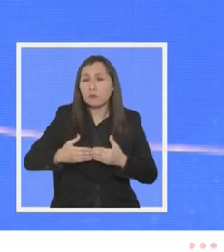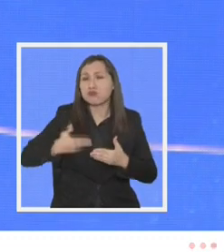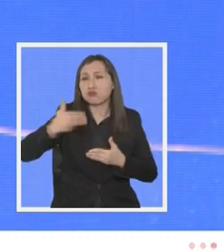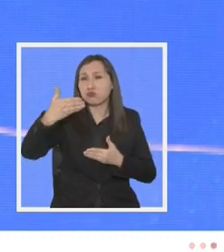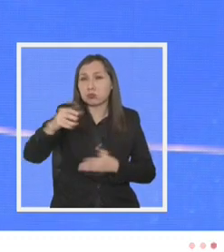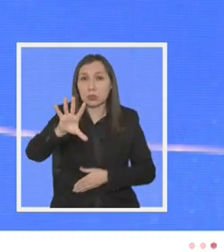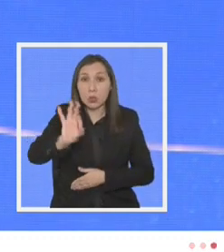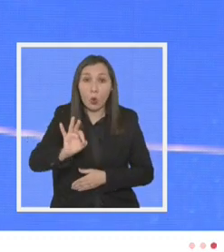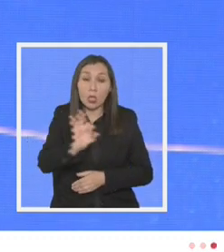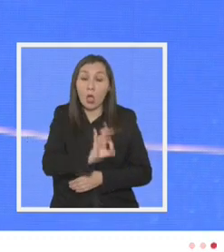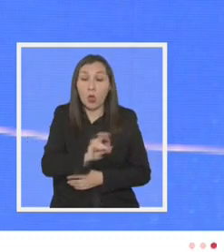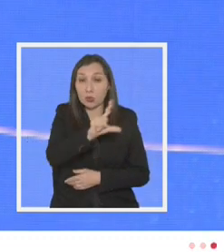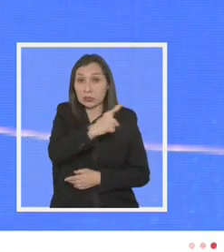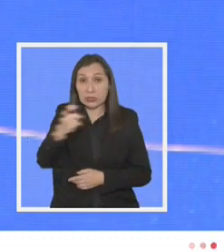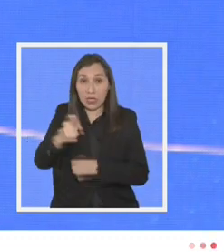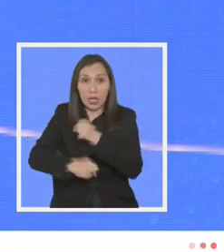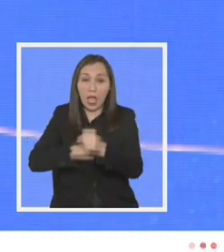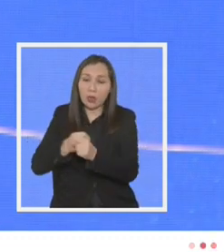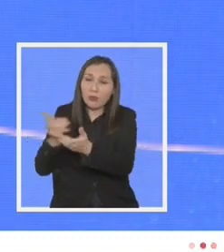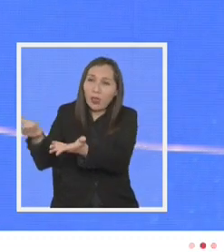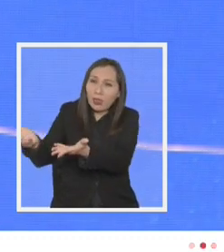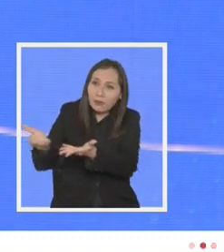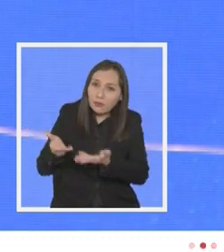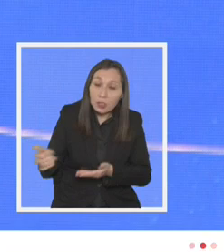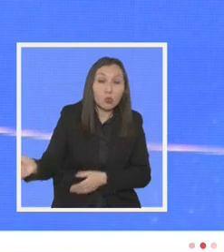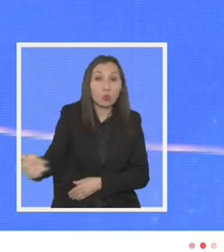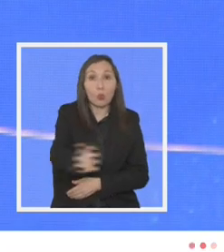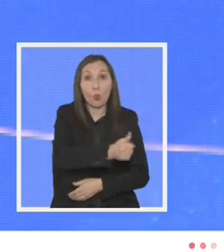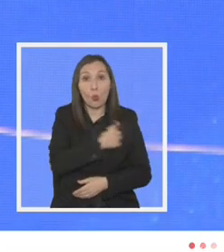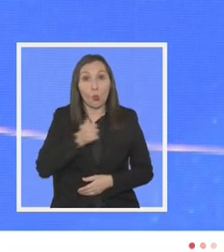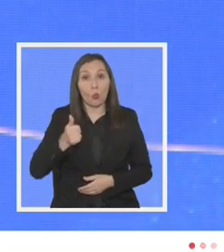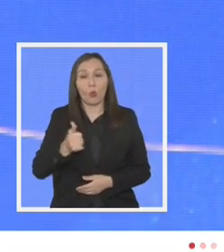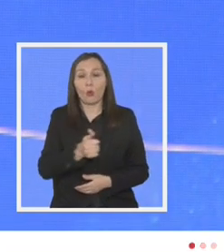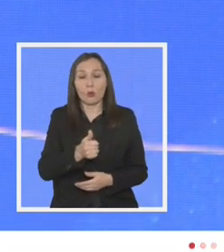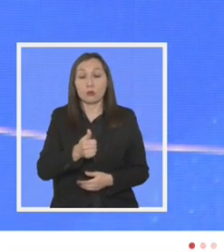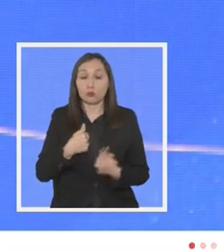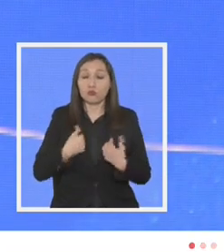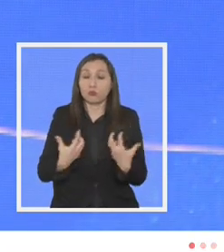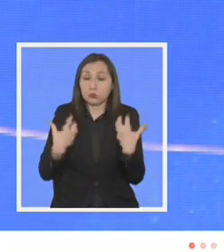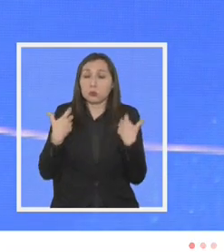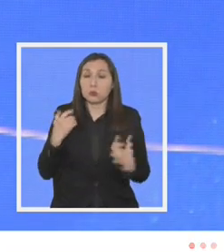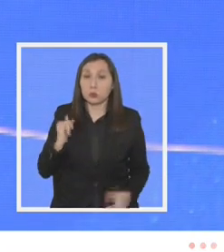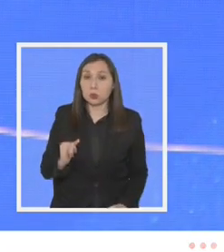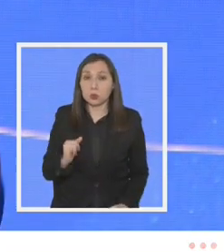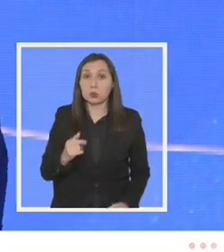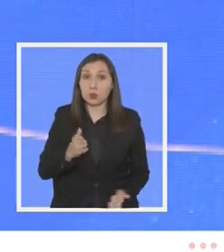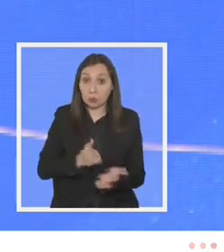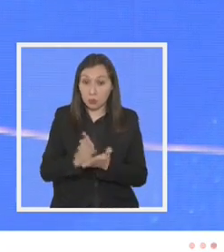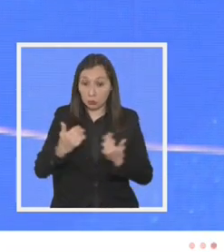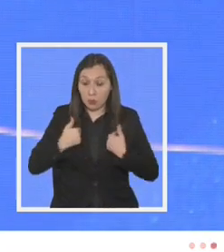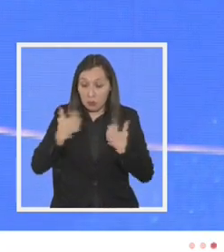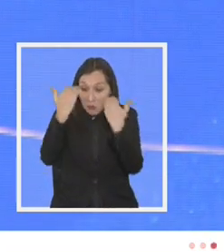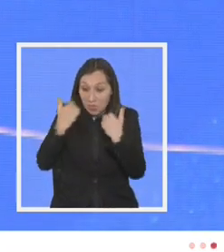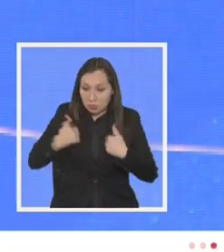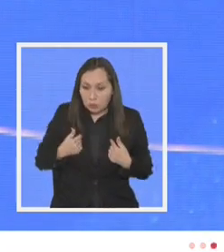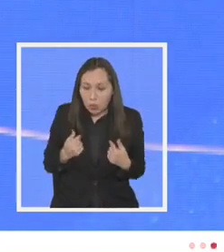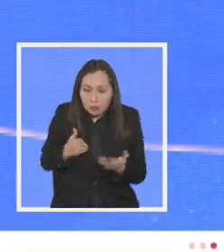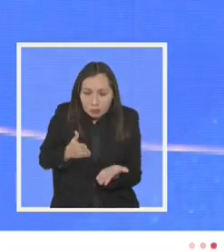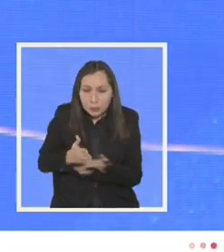50 o 100 los invito a que todos y me hago cargo partiendo por uno mismo